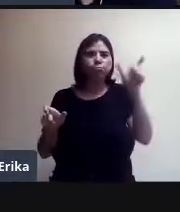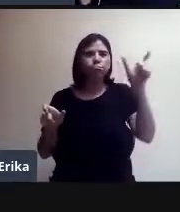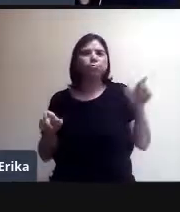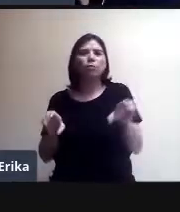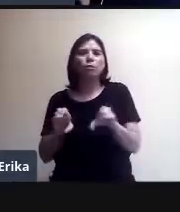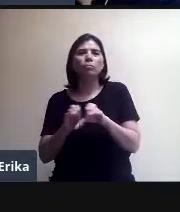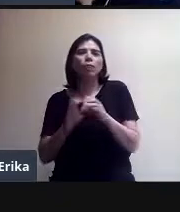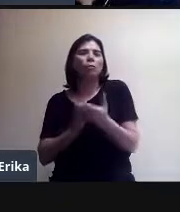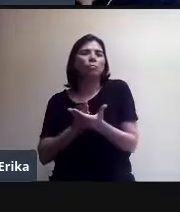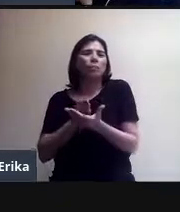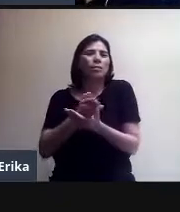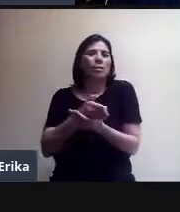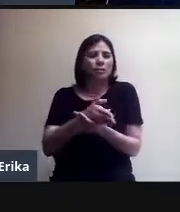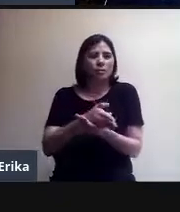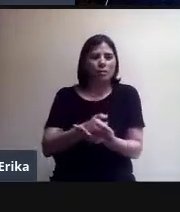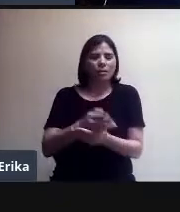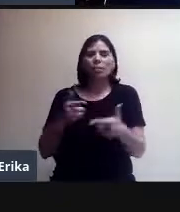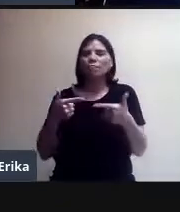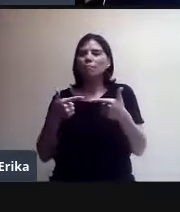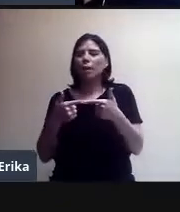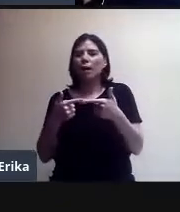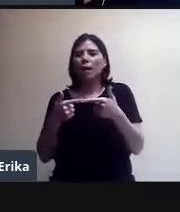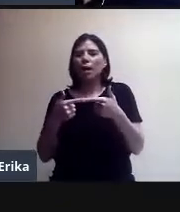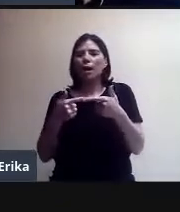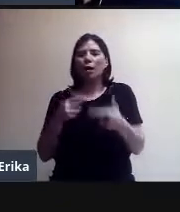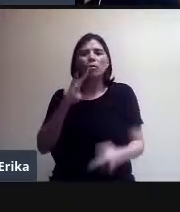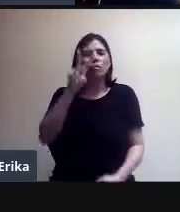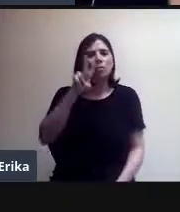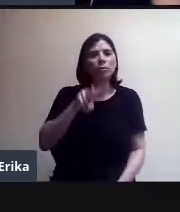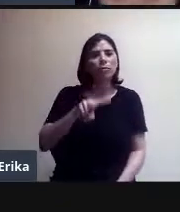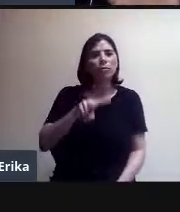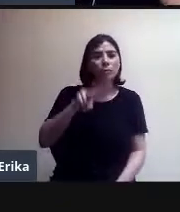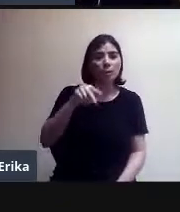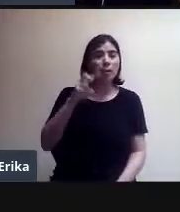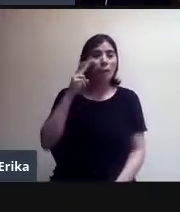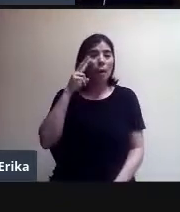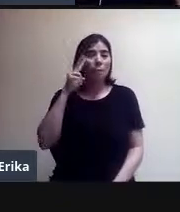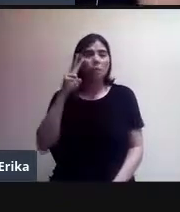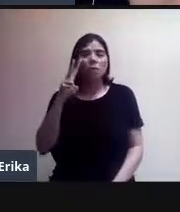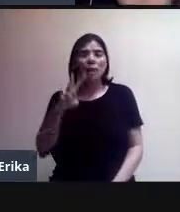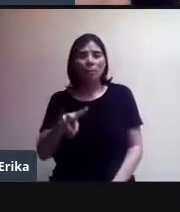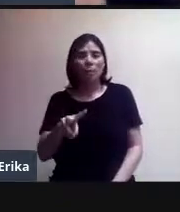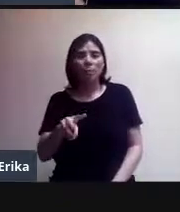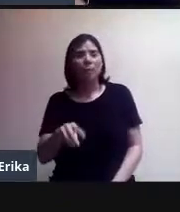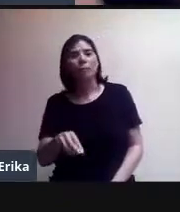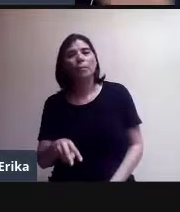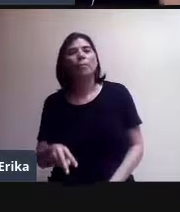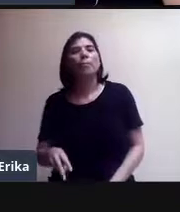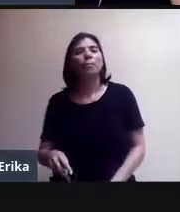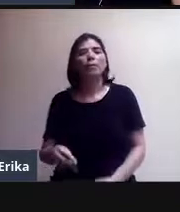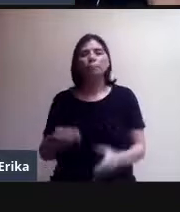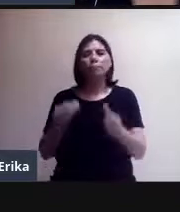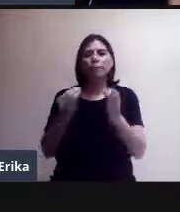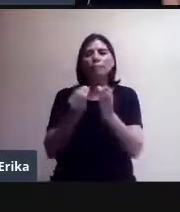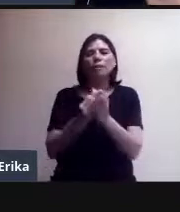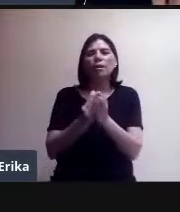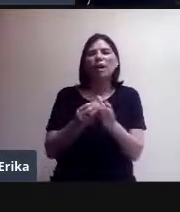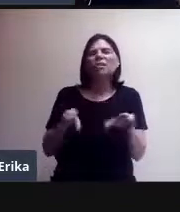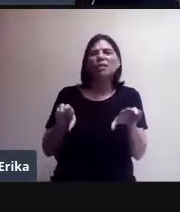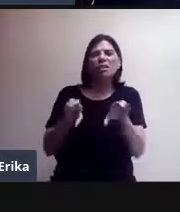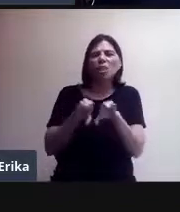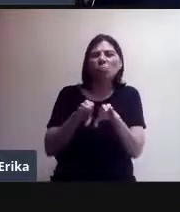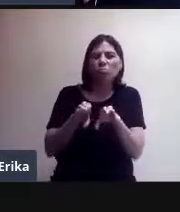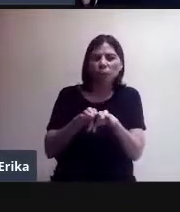accedemos a Google Meet. Vamos a también a ver ciertas consideraciones a la hora de dar clases, cómo evitar